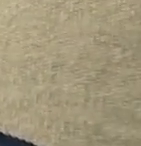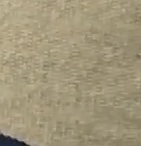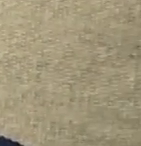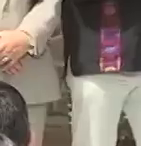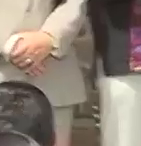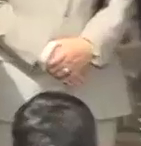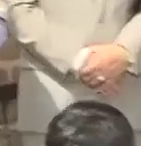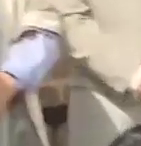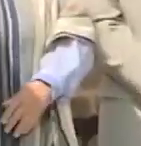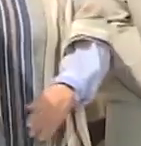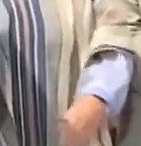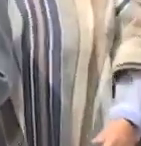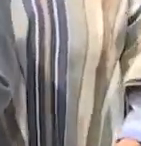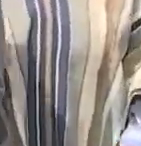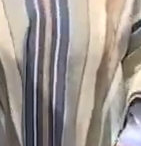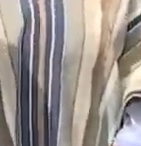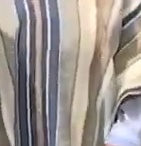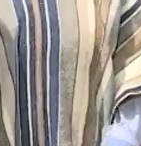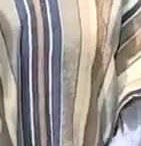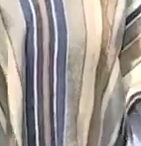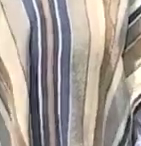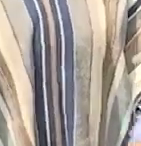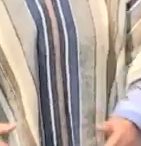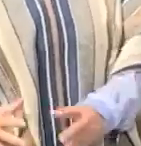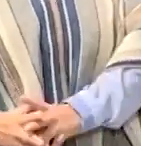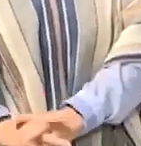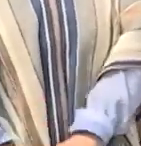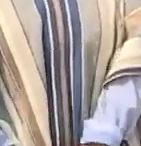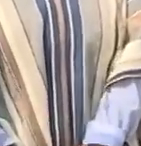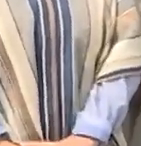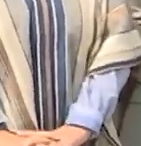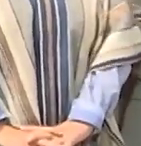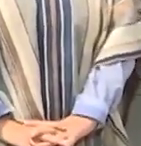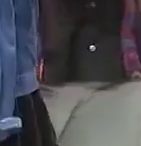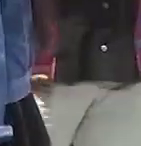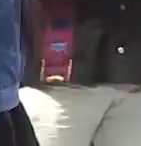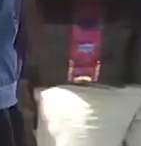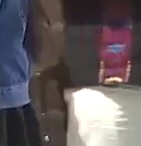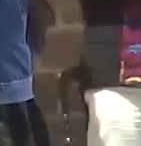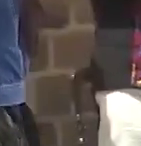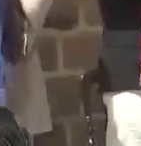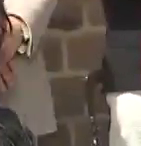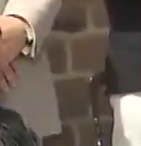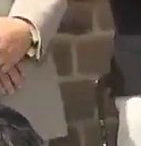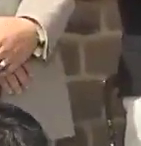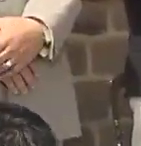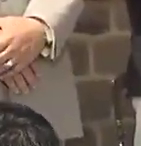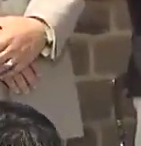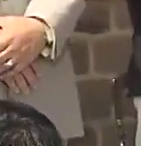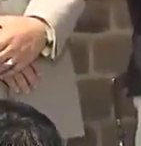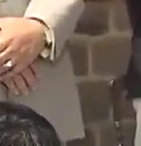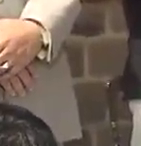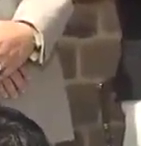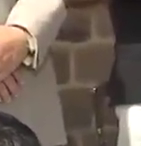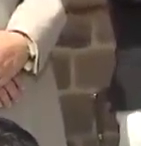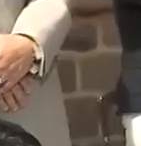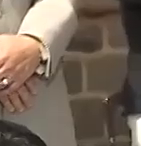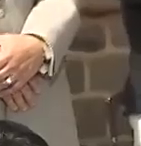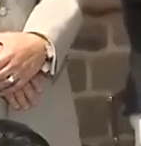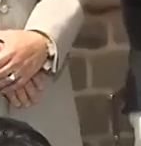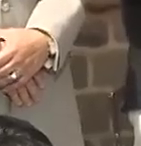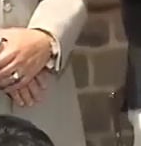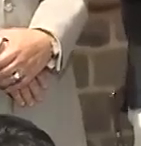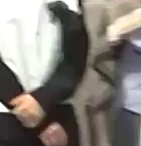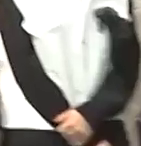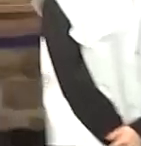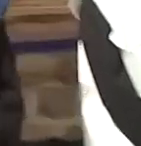destinados para el galardón nacional del Zarape, 25.000 pesos para los primeros lugares de cada una de las tres categorías, 20.000